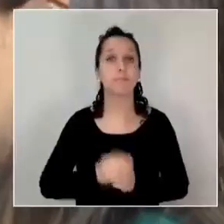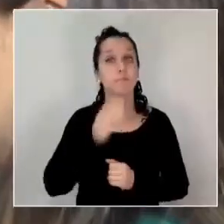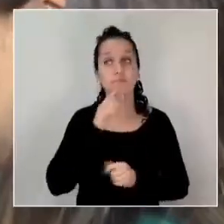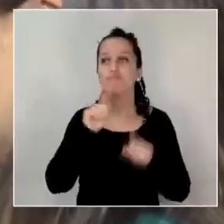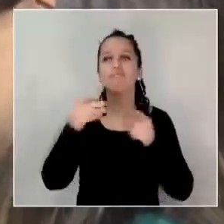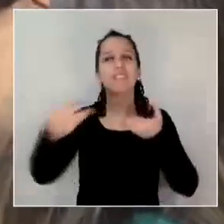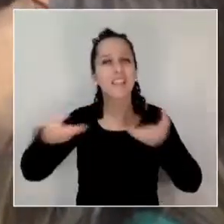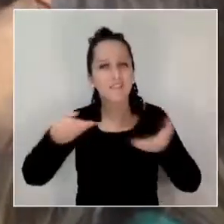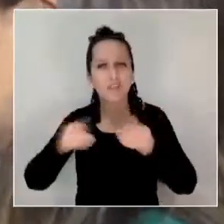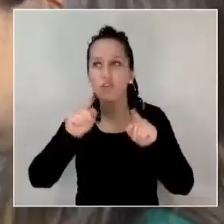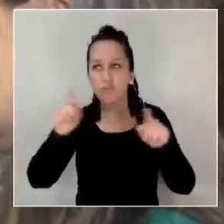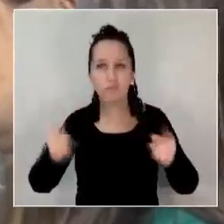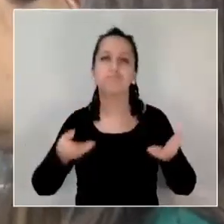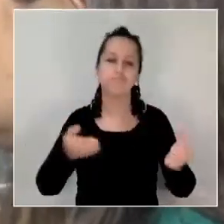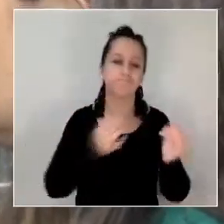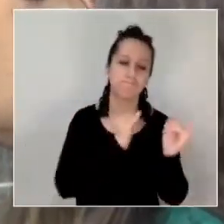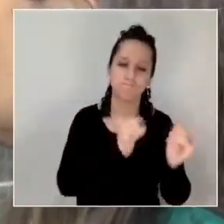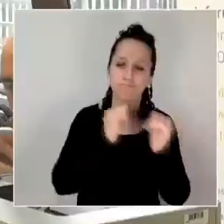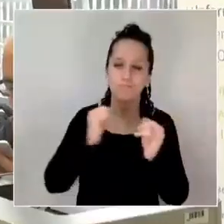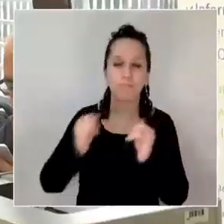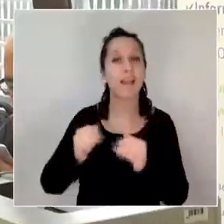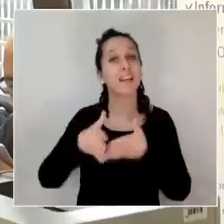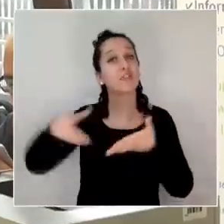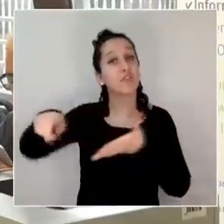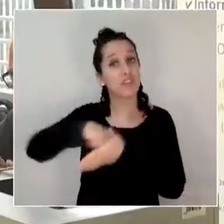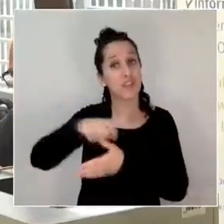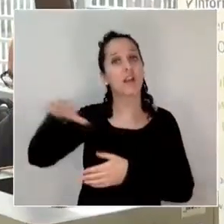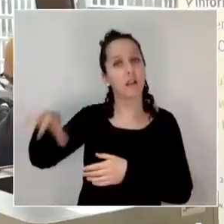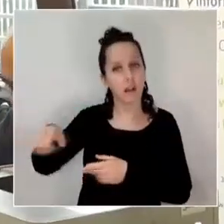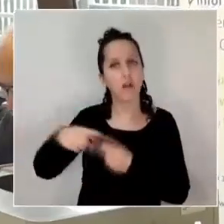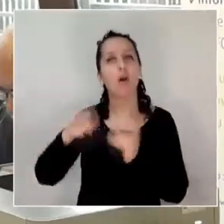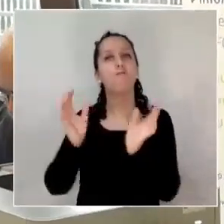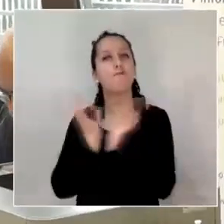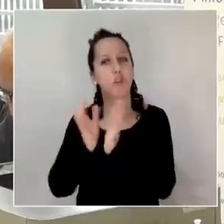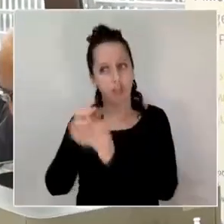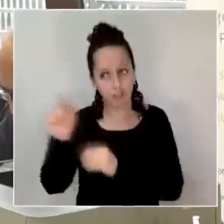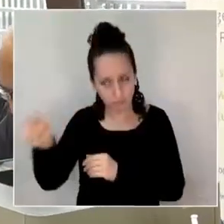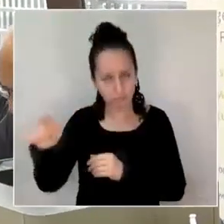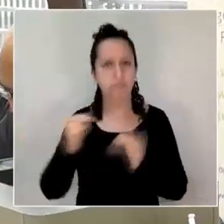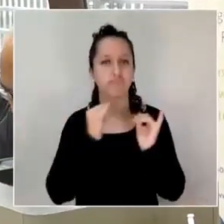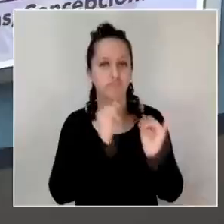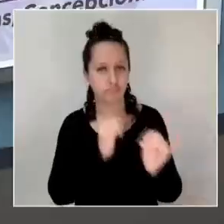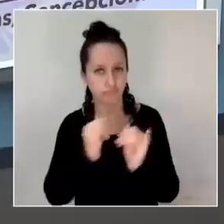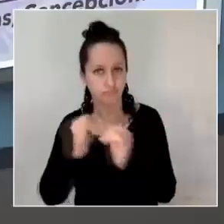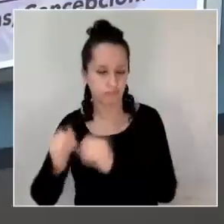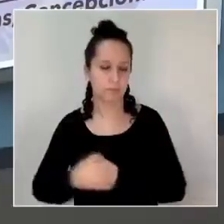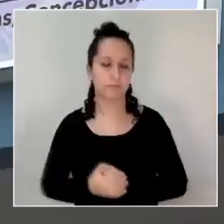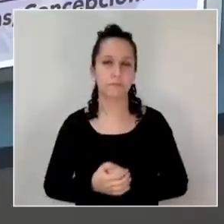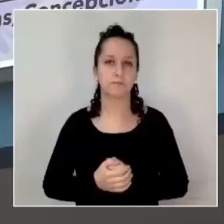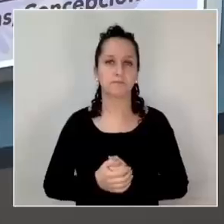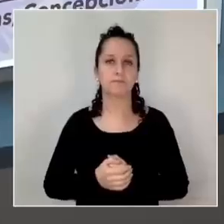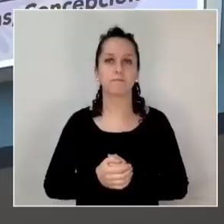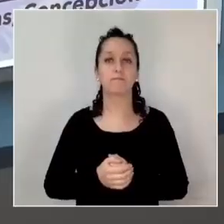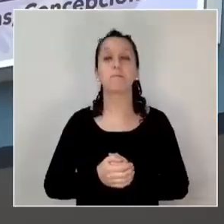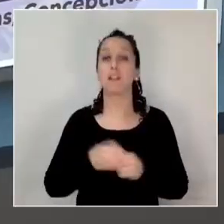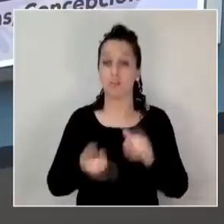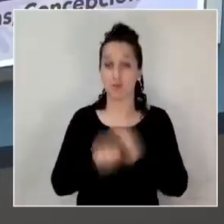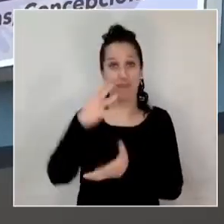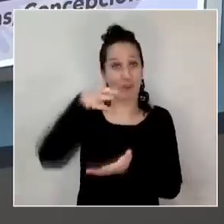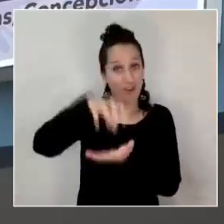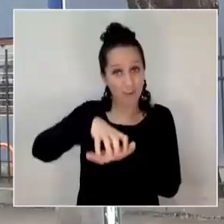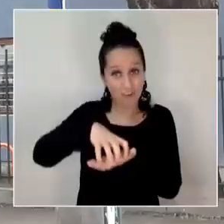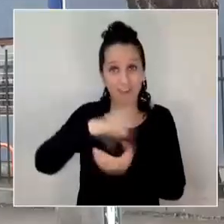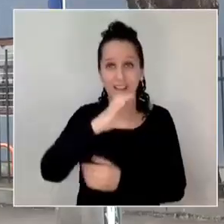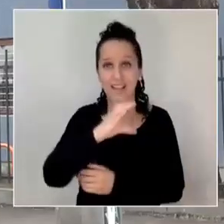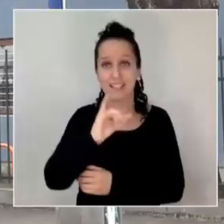vinculantes y la participación del registro civil y también de FONASA. La actividad se realizó dentro de las nuevas dependencias